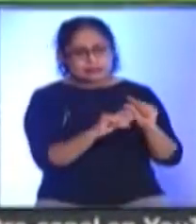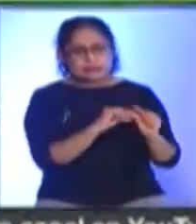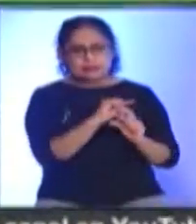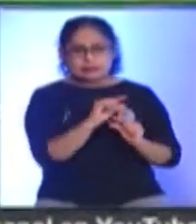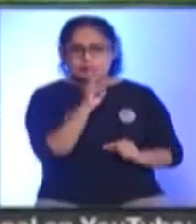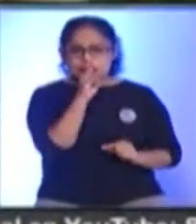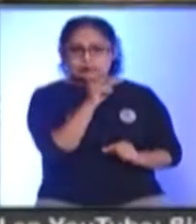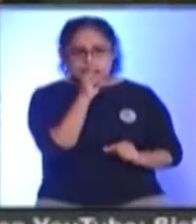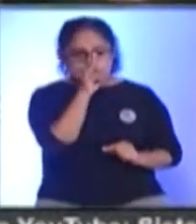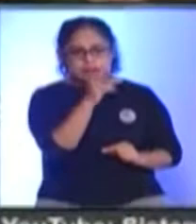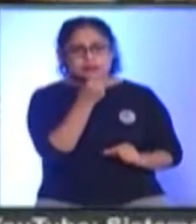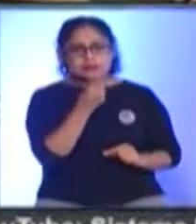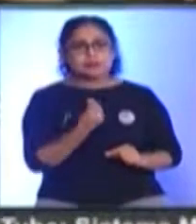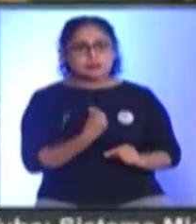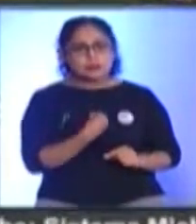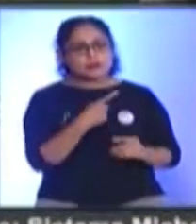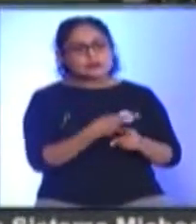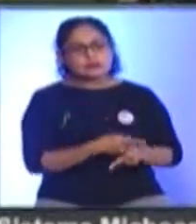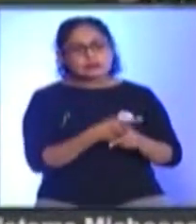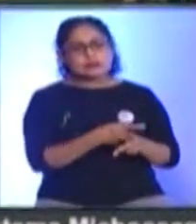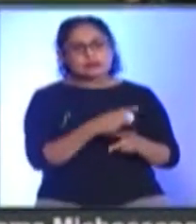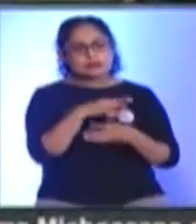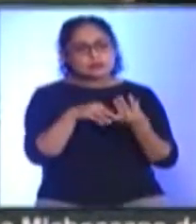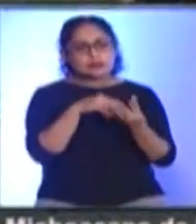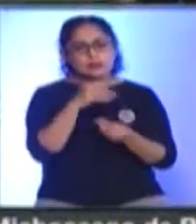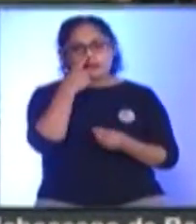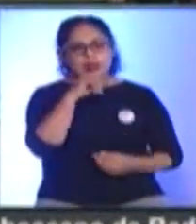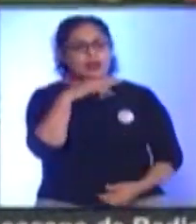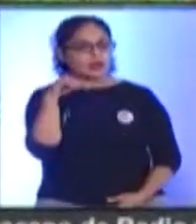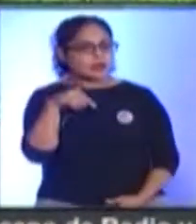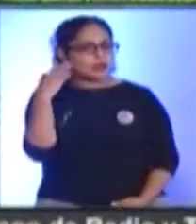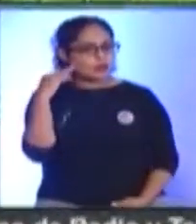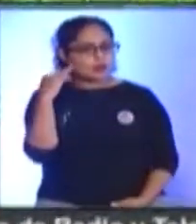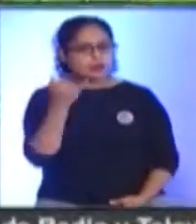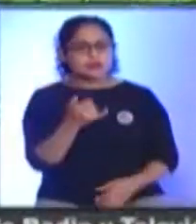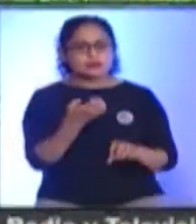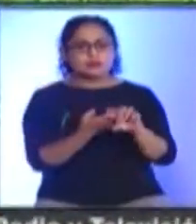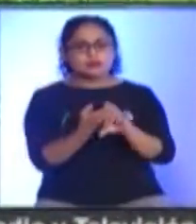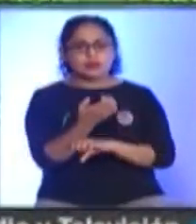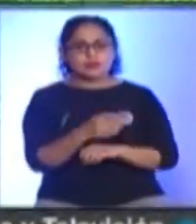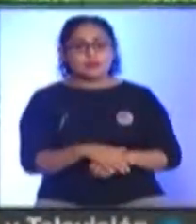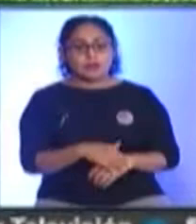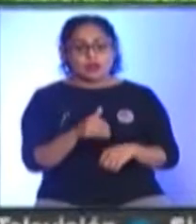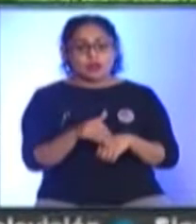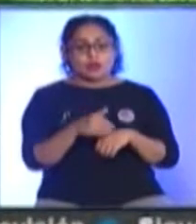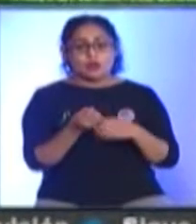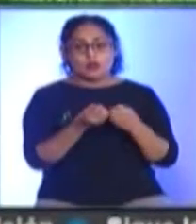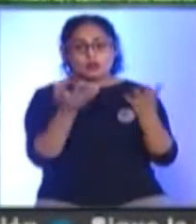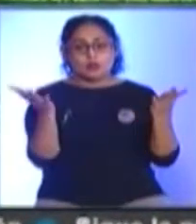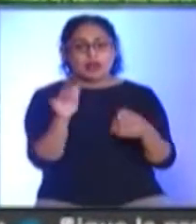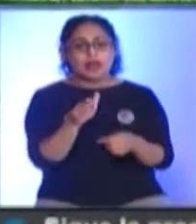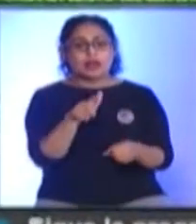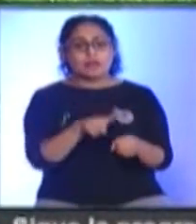Como uno de los pilares Fundamentales Del sector turístico De Morelia Y del estado El número de especies Estamos en